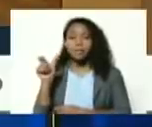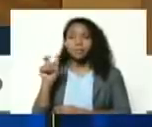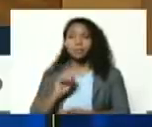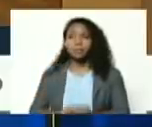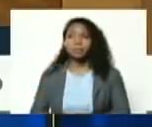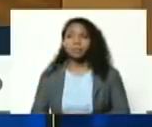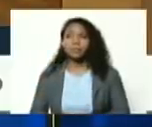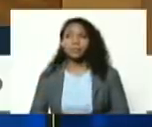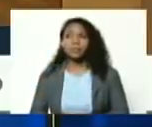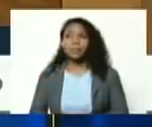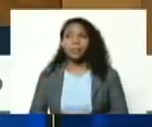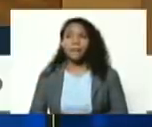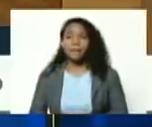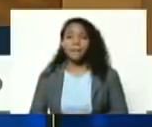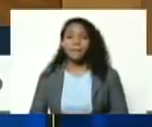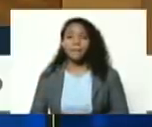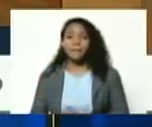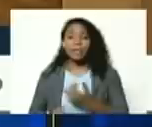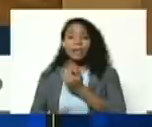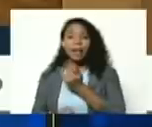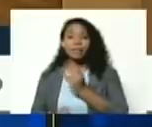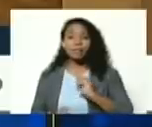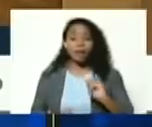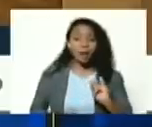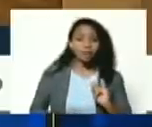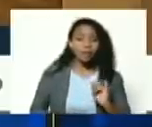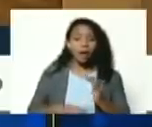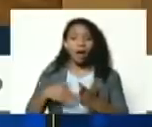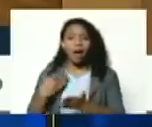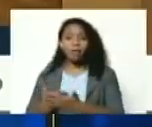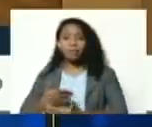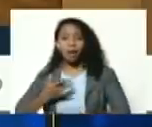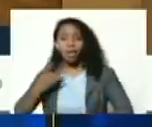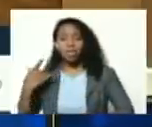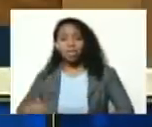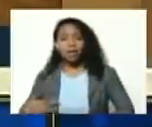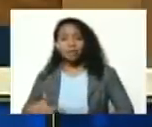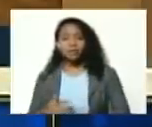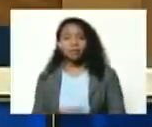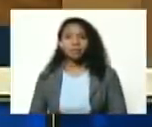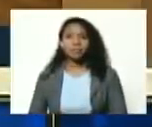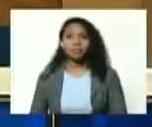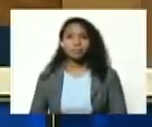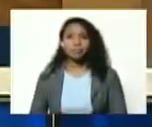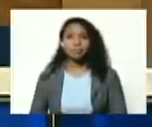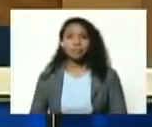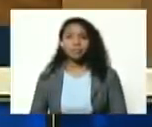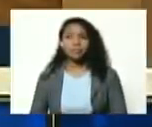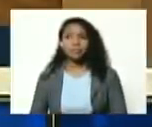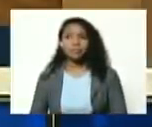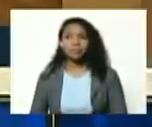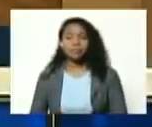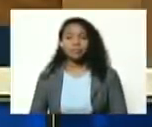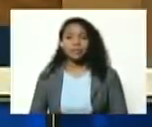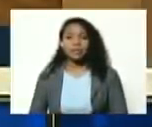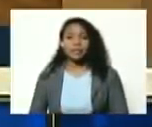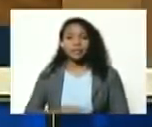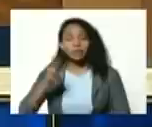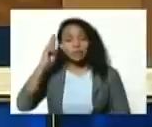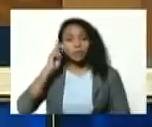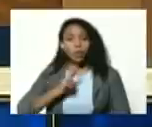de izquierda a derecha el número uno está en la izquierda siempre Simón Bolívar